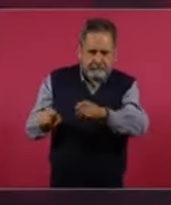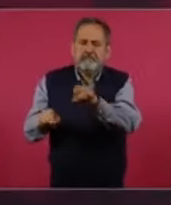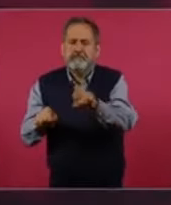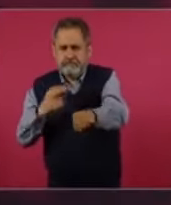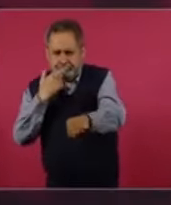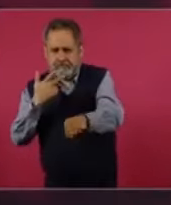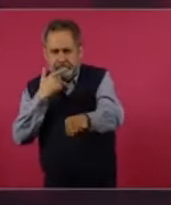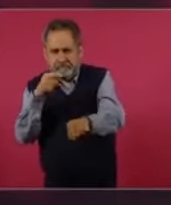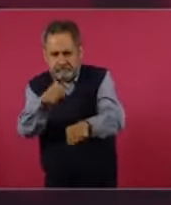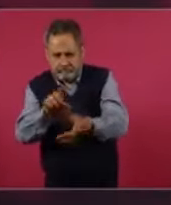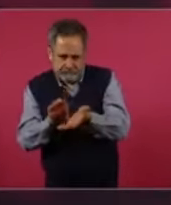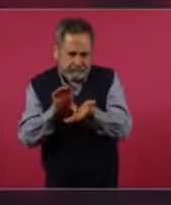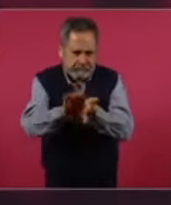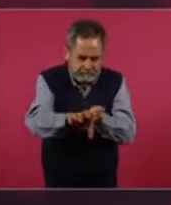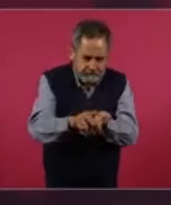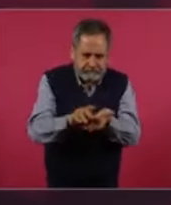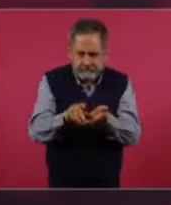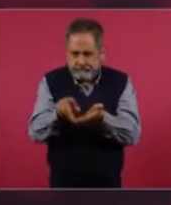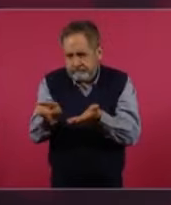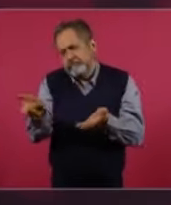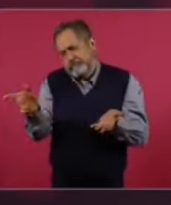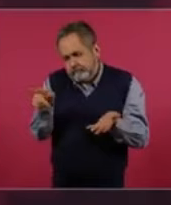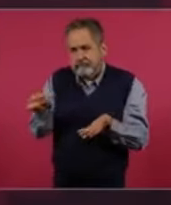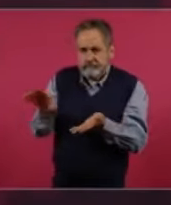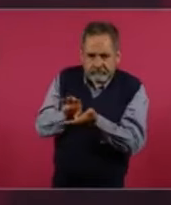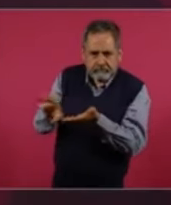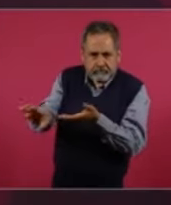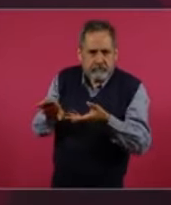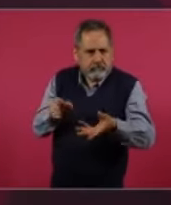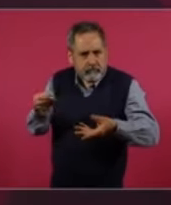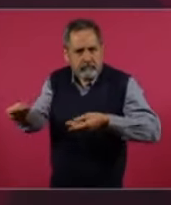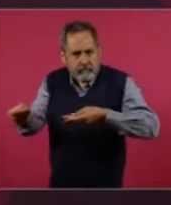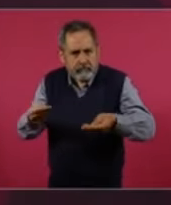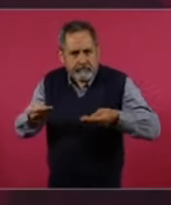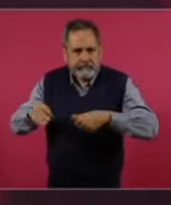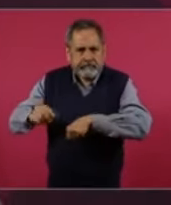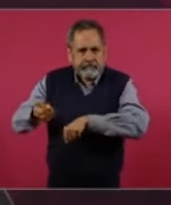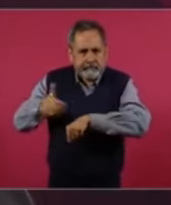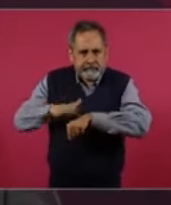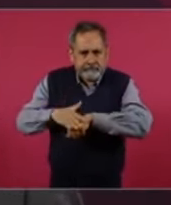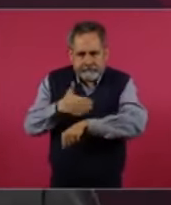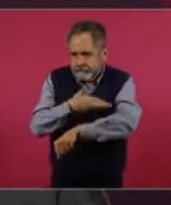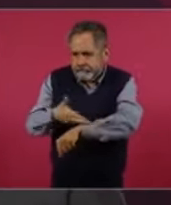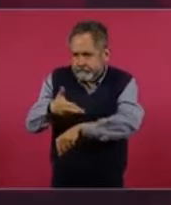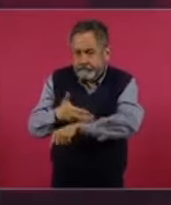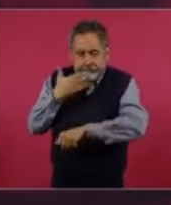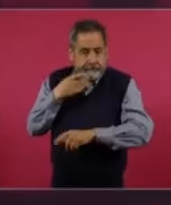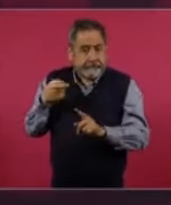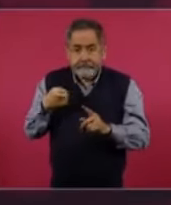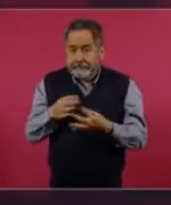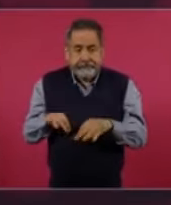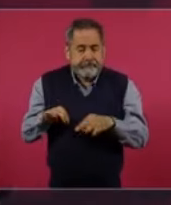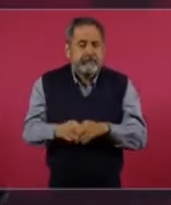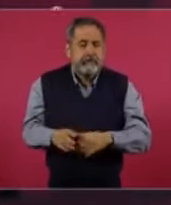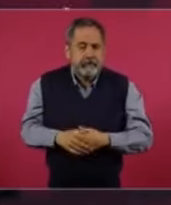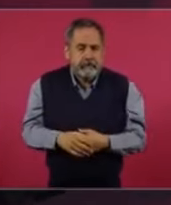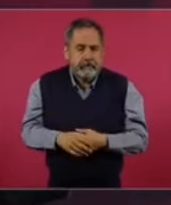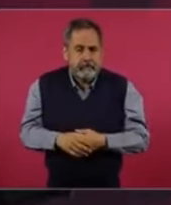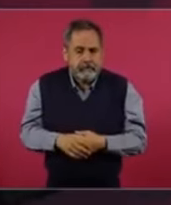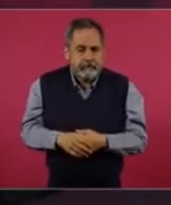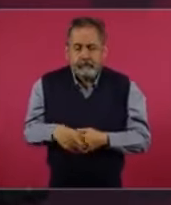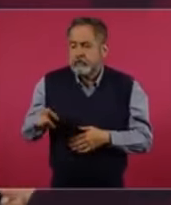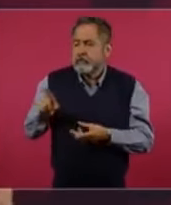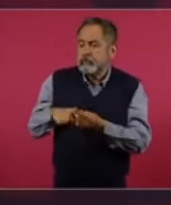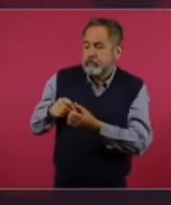que eso también es importante. Los motores